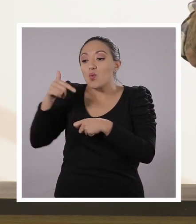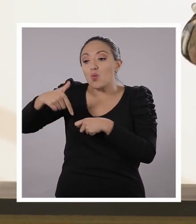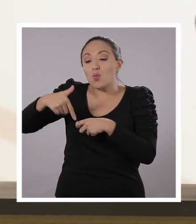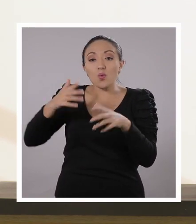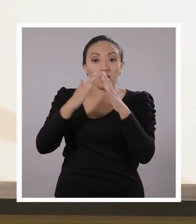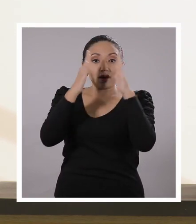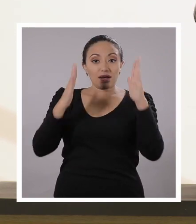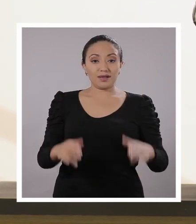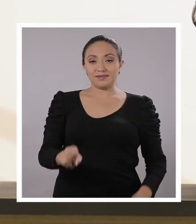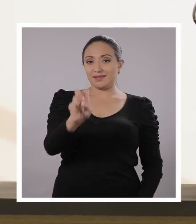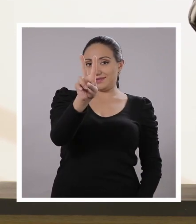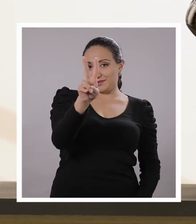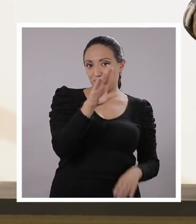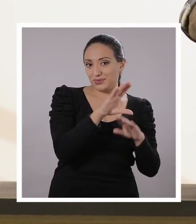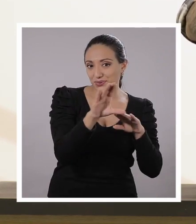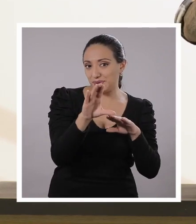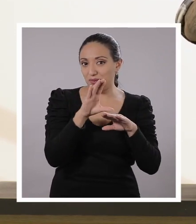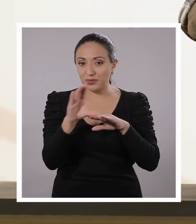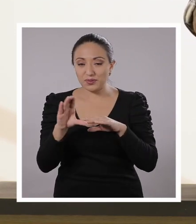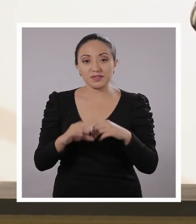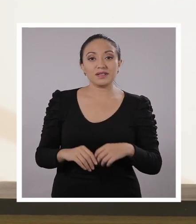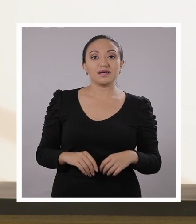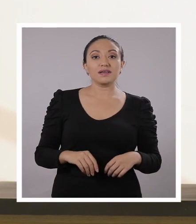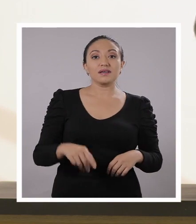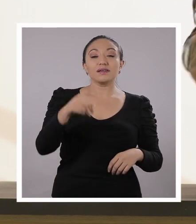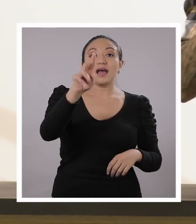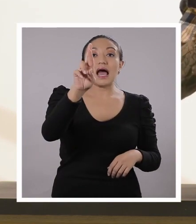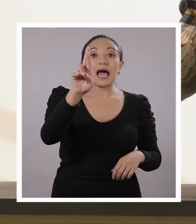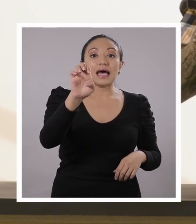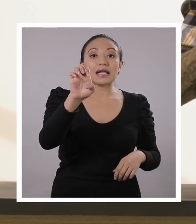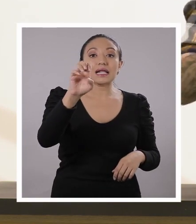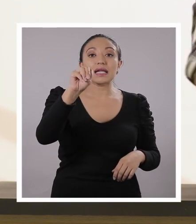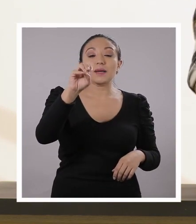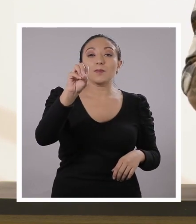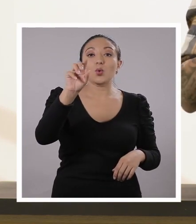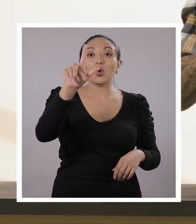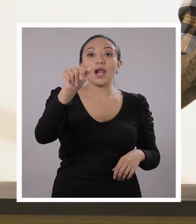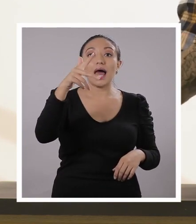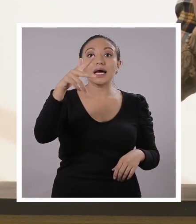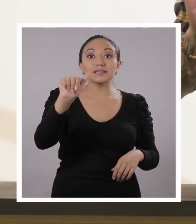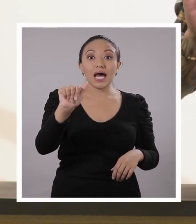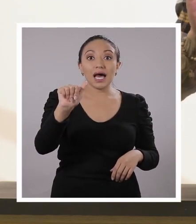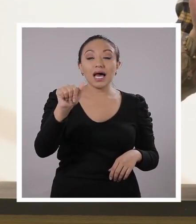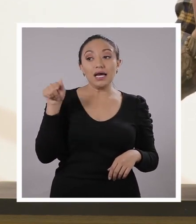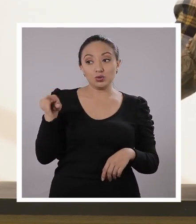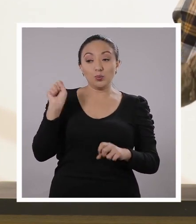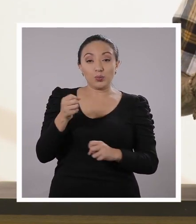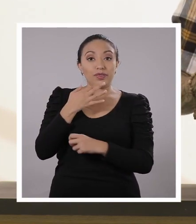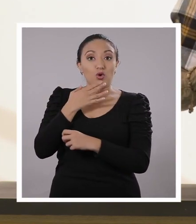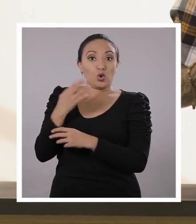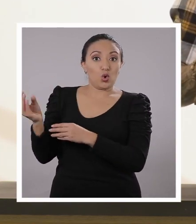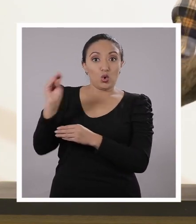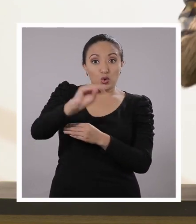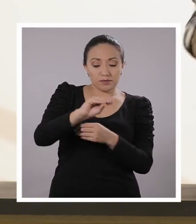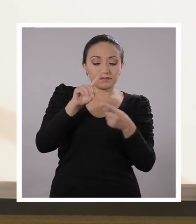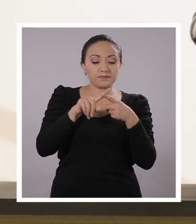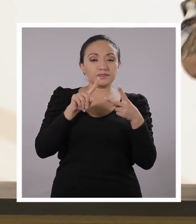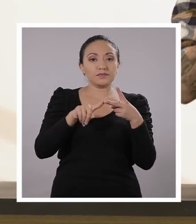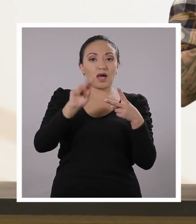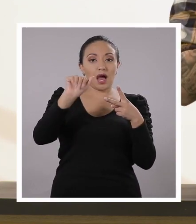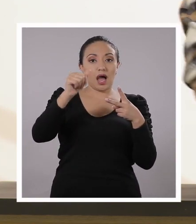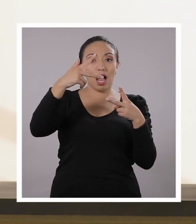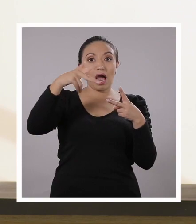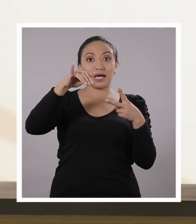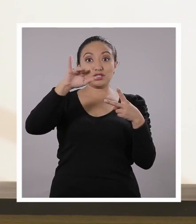casa. Les voy a dar dos tips. A ver. Por ejemplo, la remolacha, les puede dar un color natural. Sí. O el